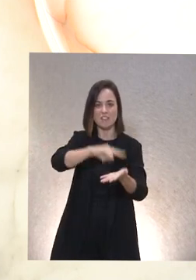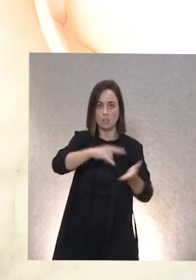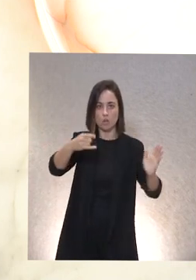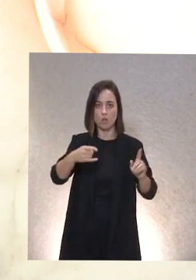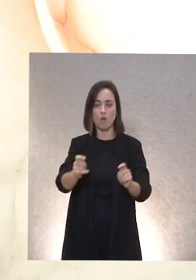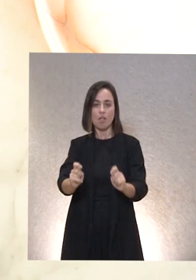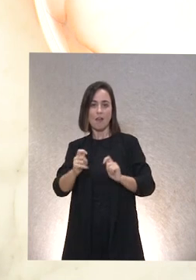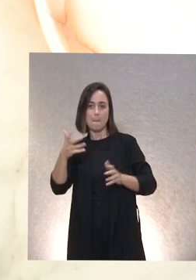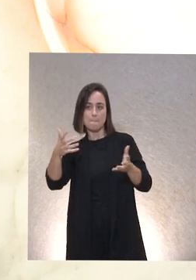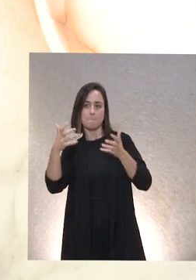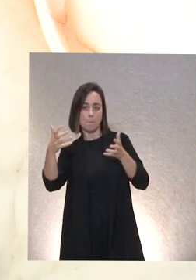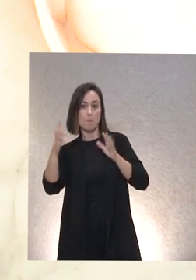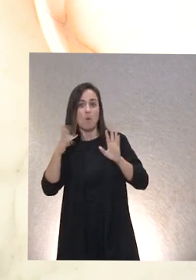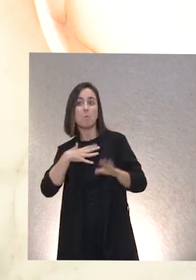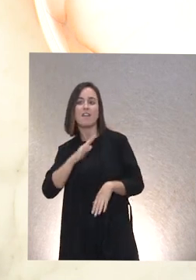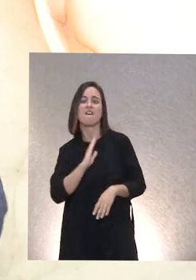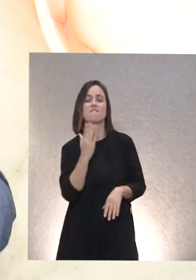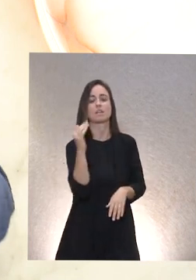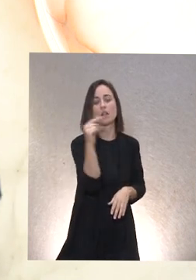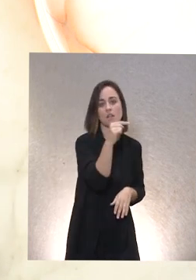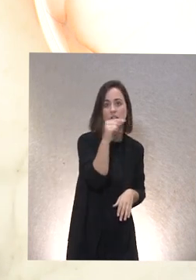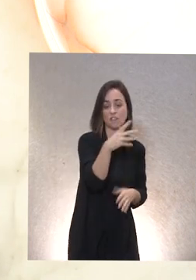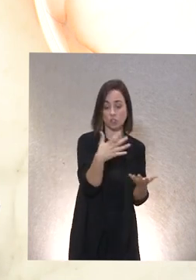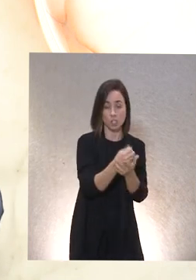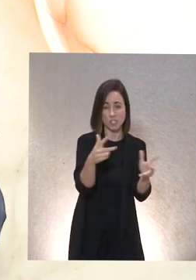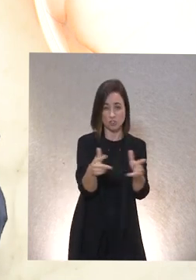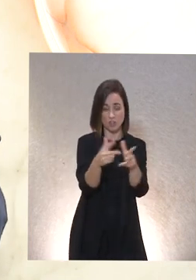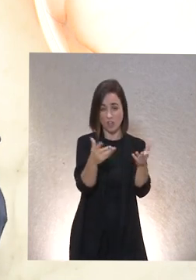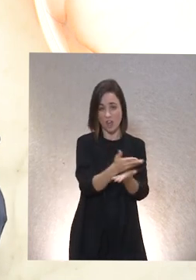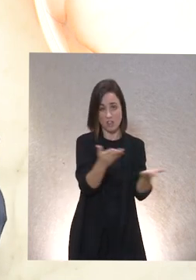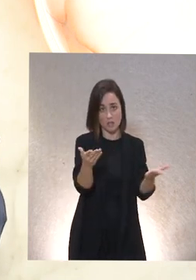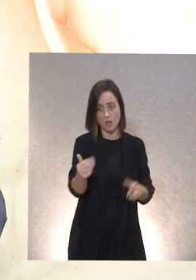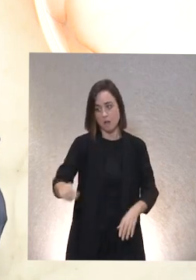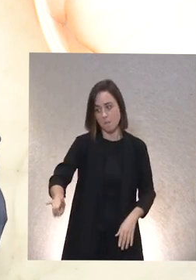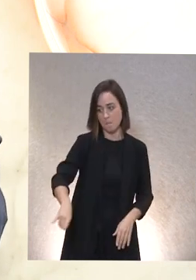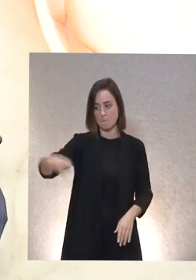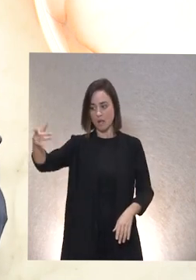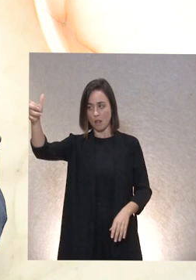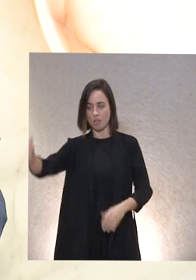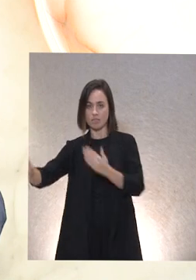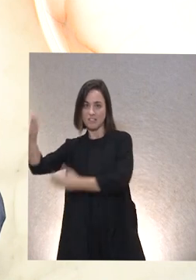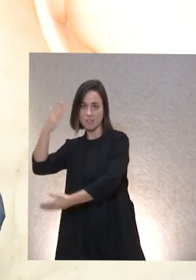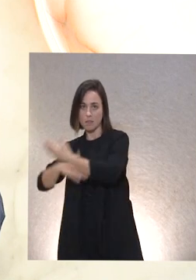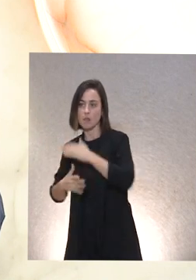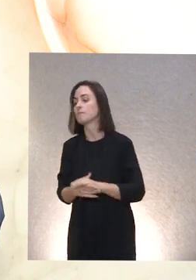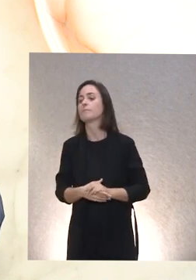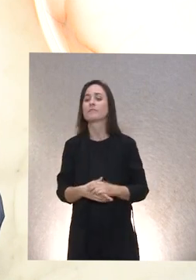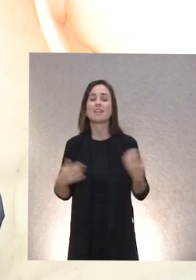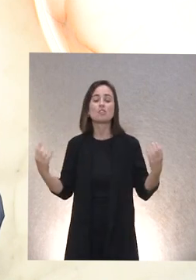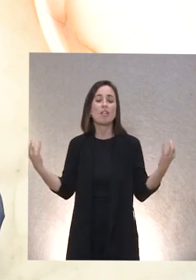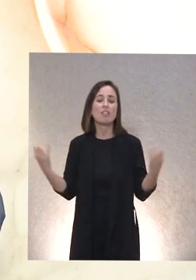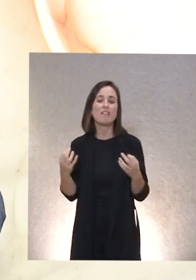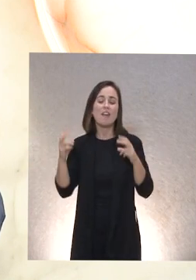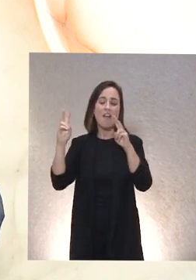causar un perjuicio yo insisto a toda la sociedad y evidentemente a las personas con discapacidad y eso hay que analizarlo hay que